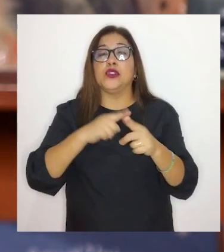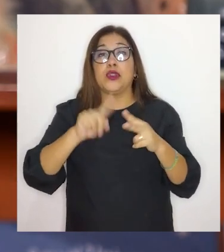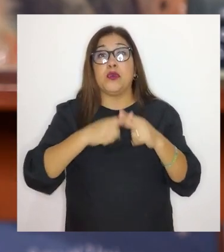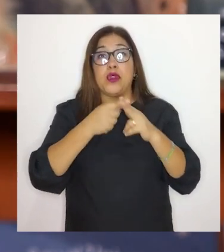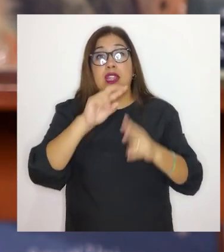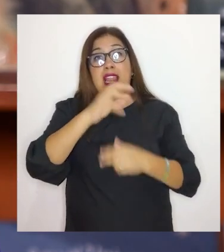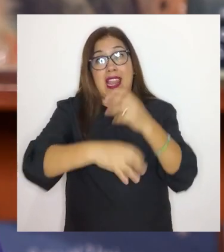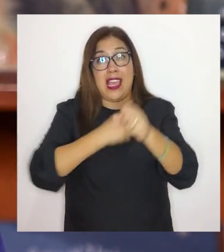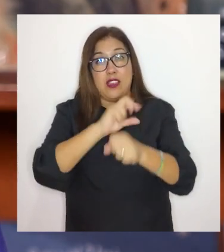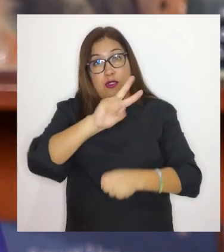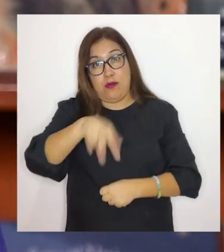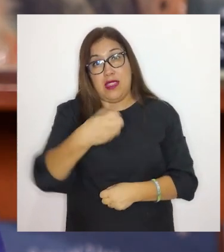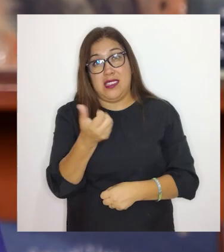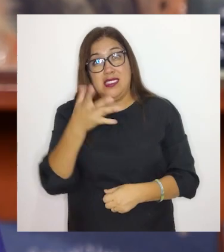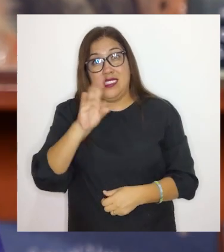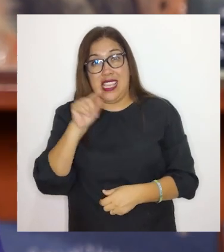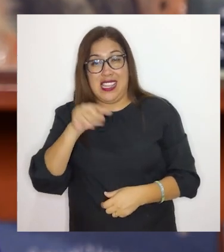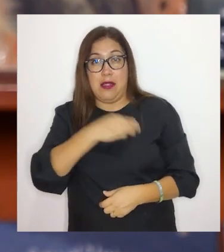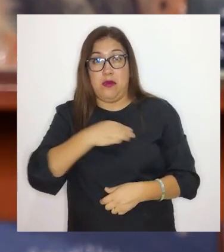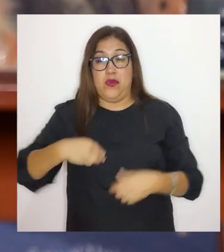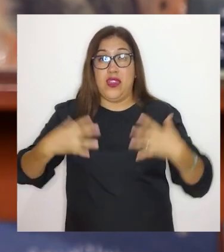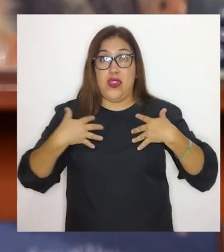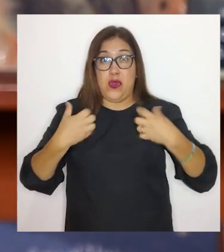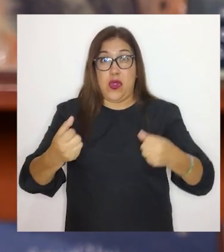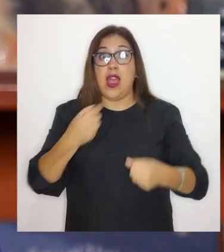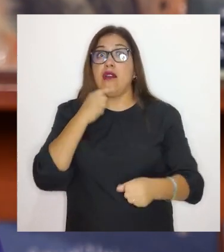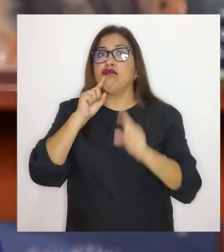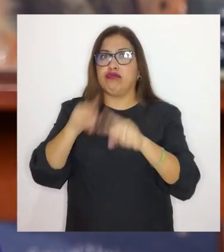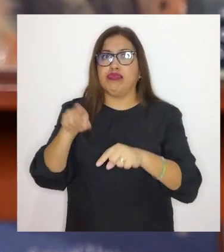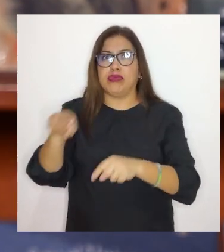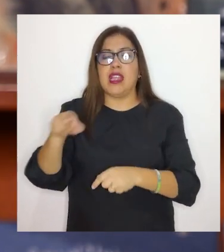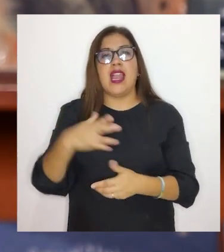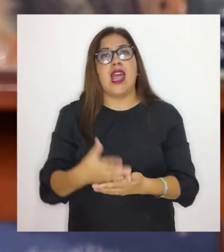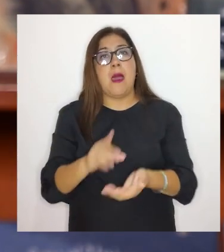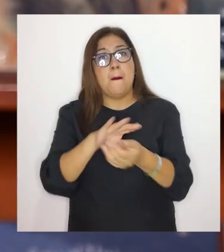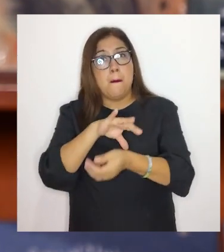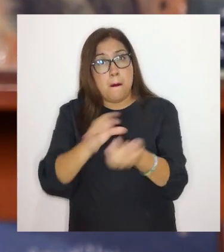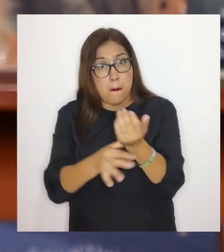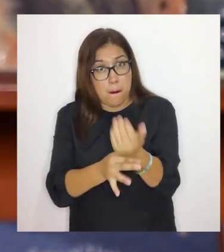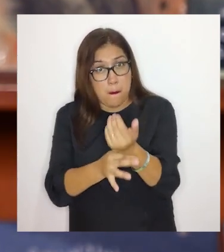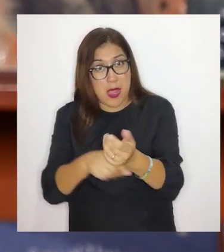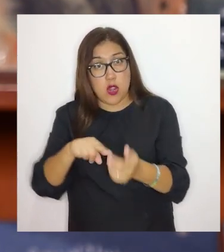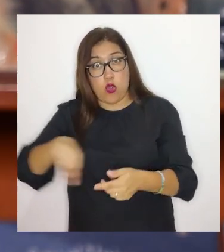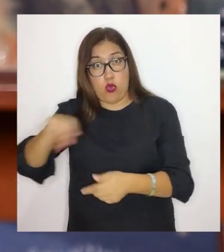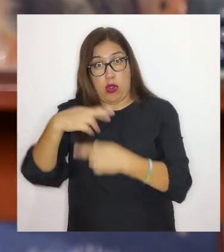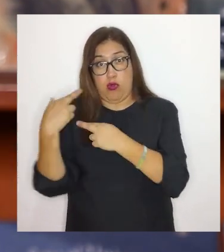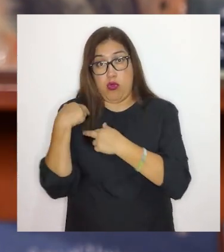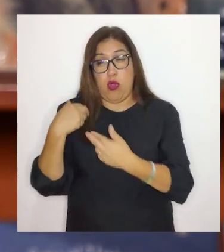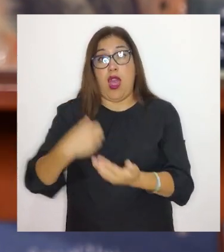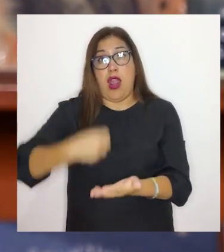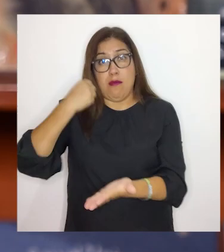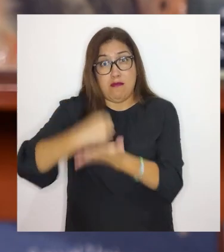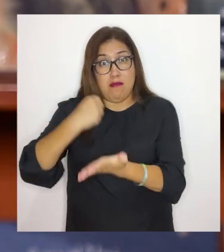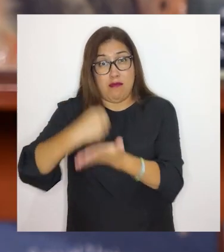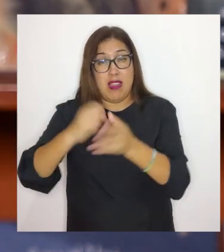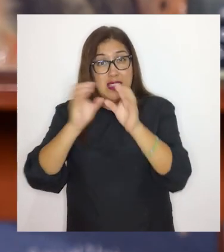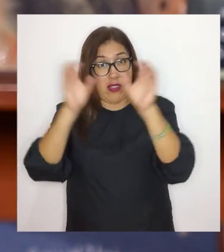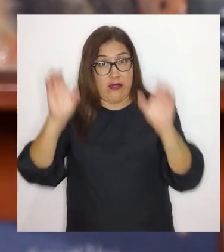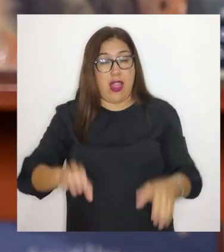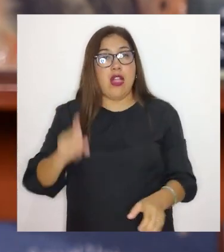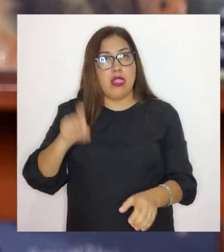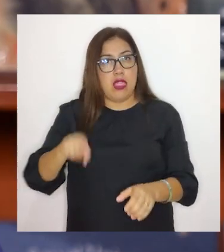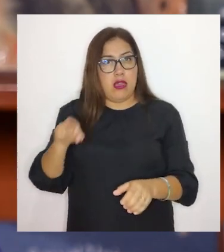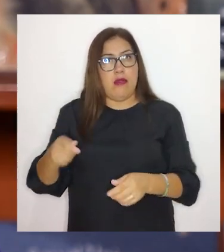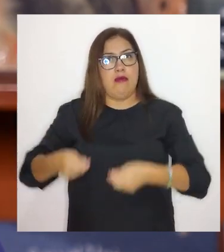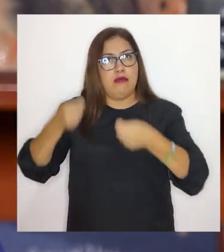2017, el MINSA ha generado que los médicos certificadores de la discapacidad sean a la vez médicos certificados